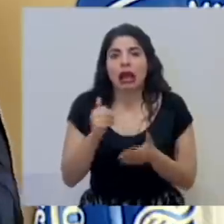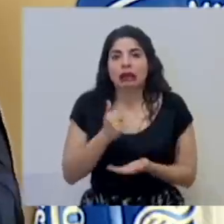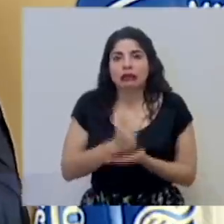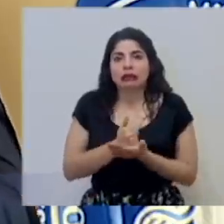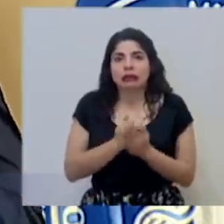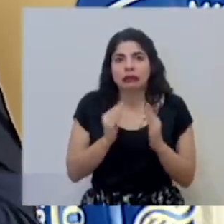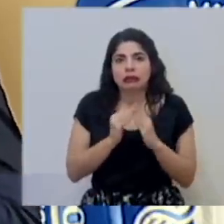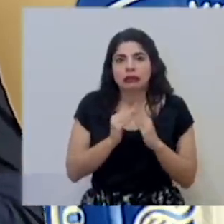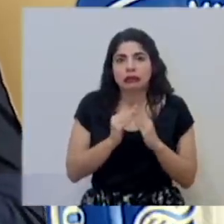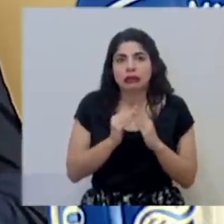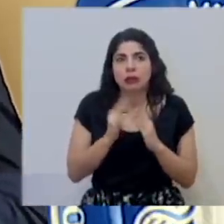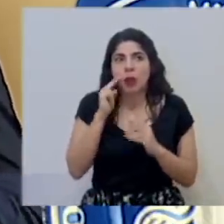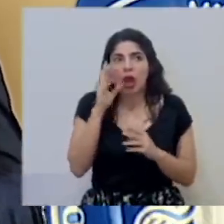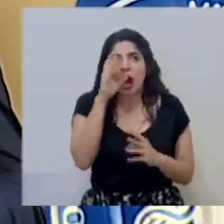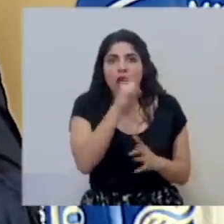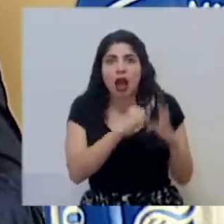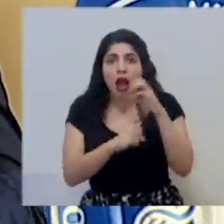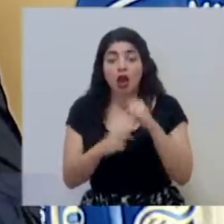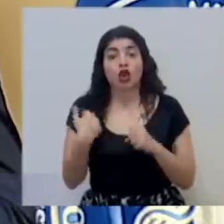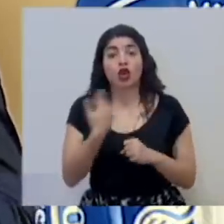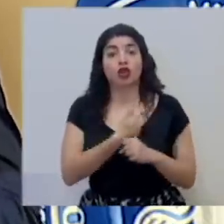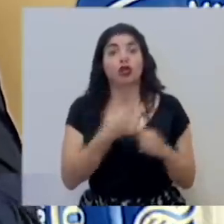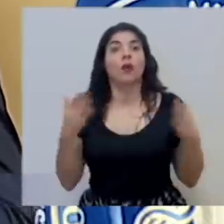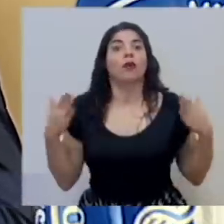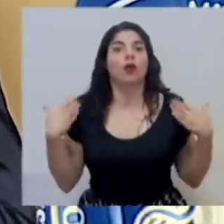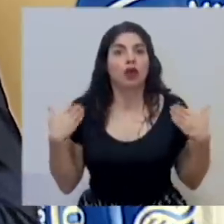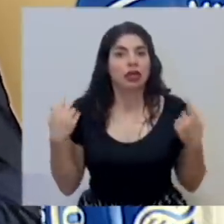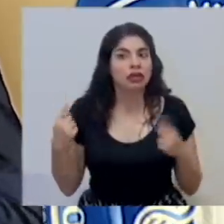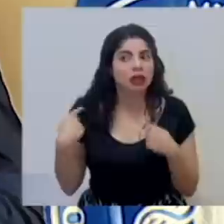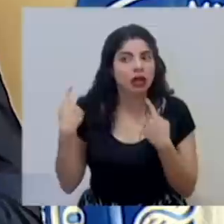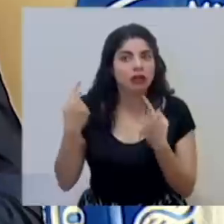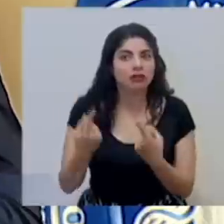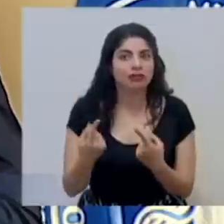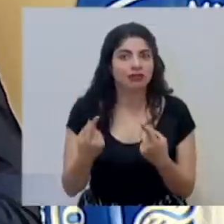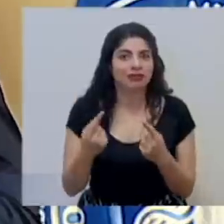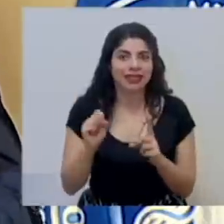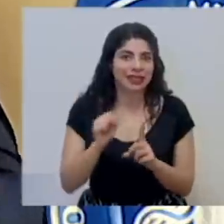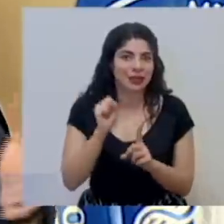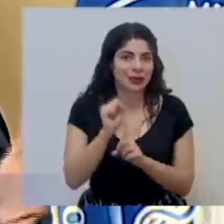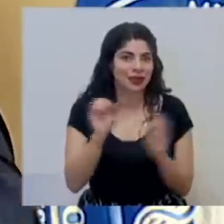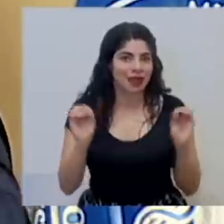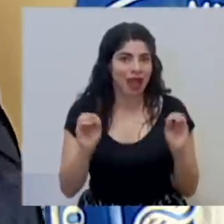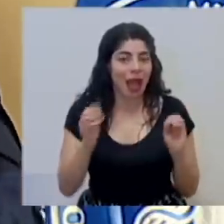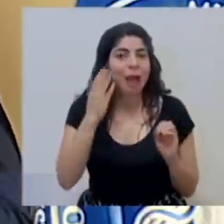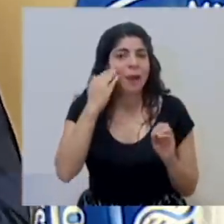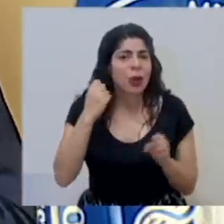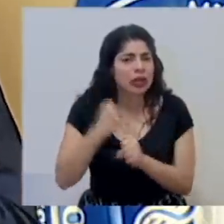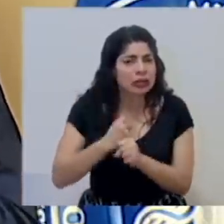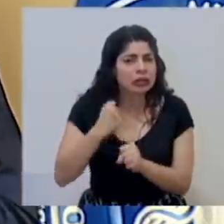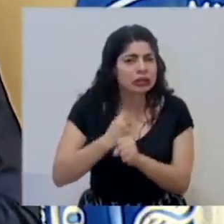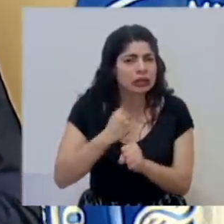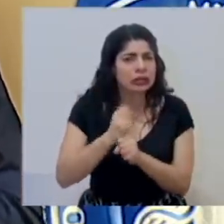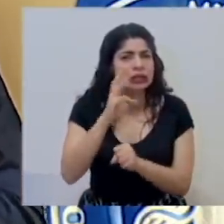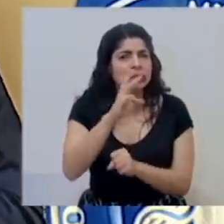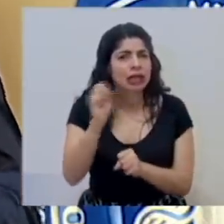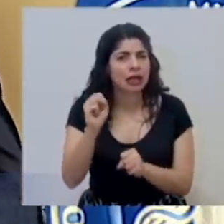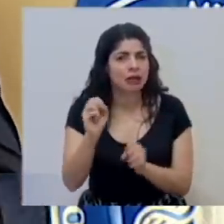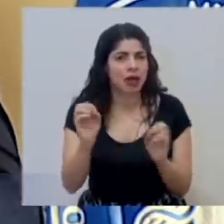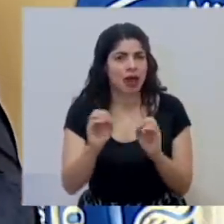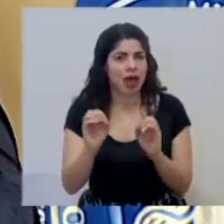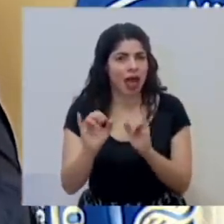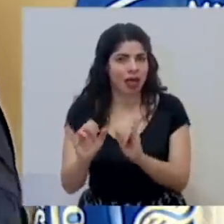empieza a palparlo. Nosotros, dichosamente, no hemos tenido esa circunstancia por el trabajo que se ha hecho en seis meses.